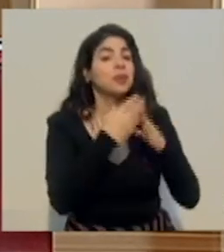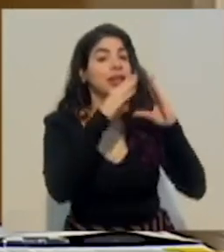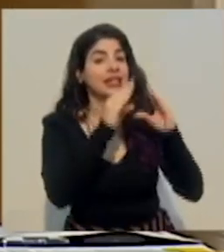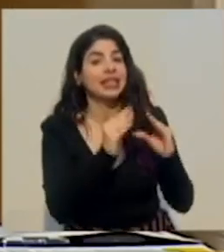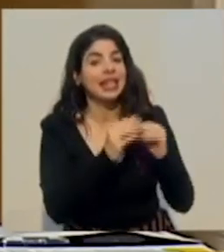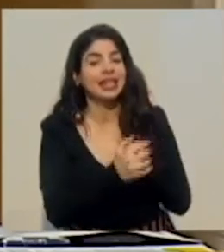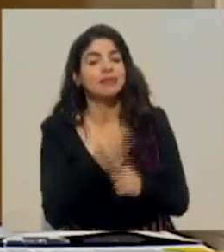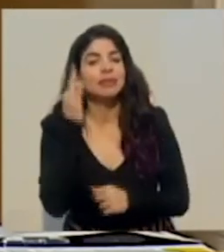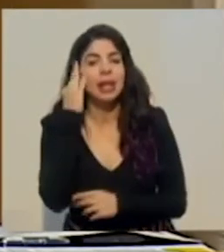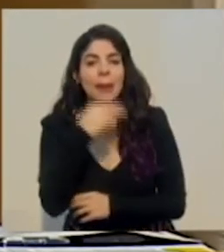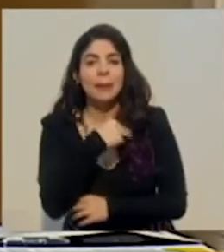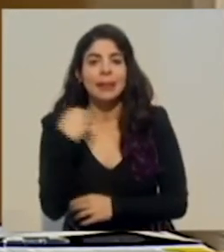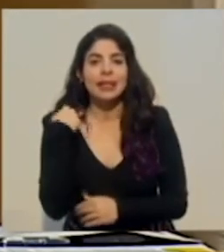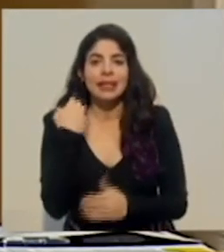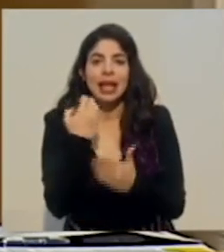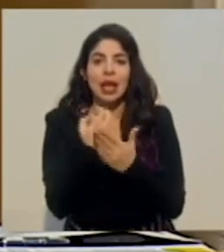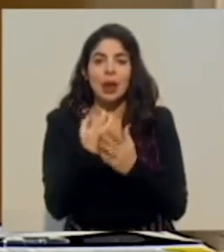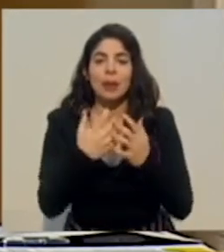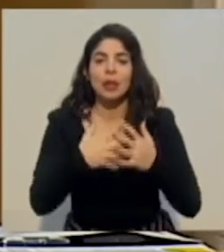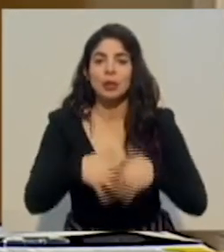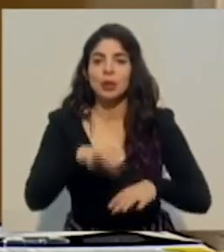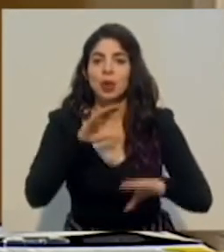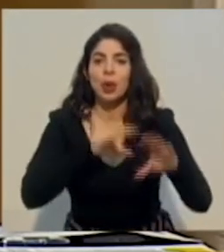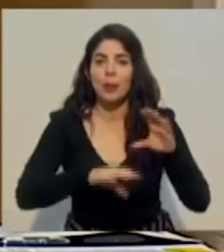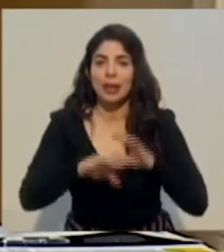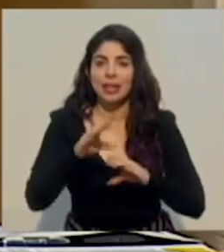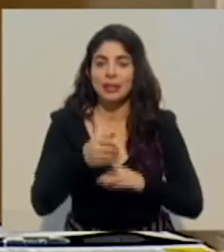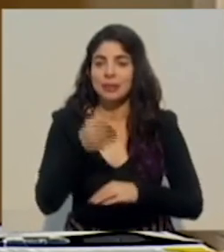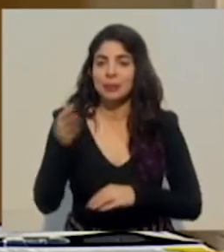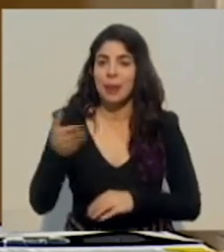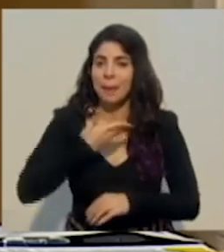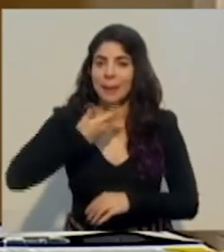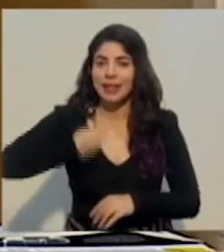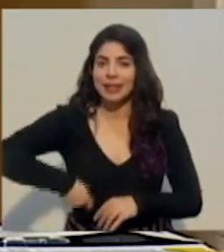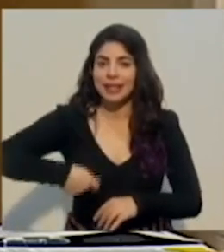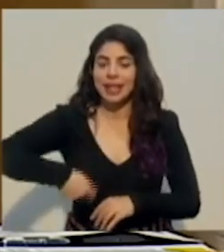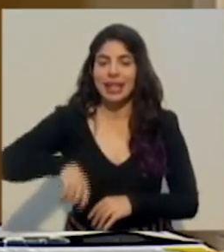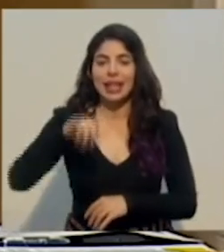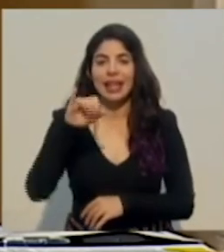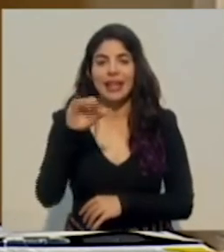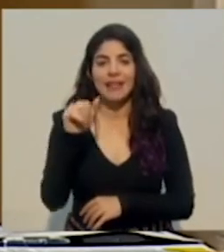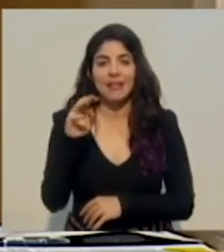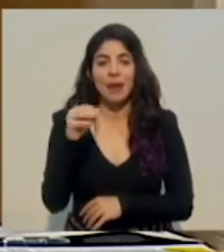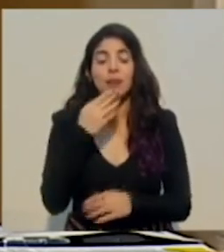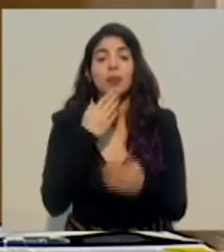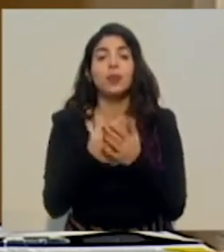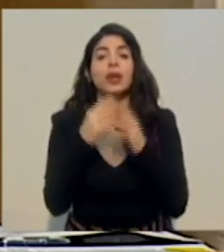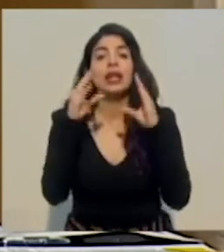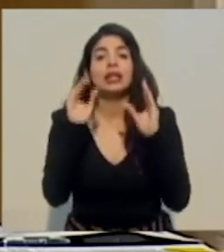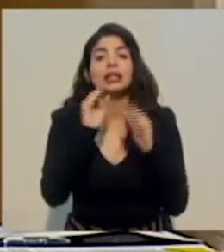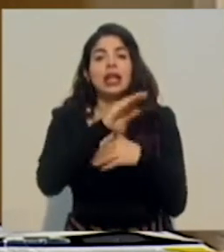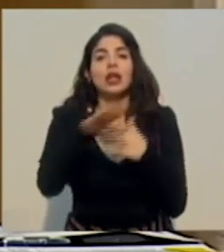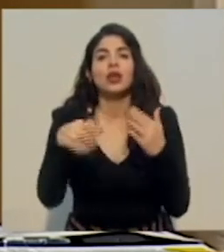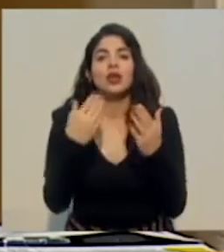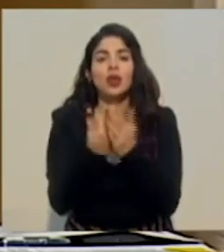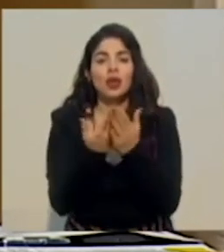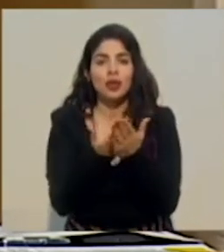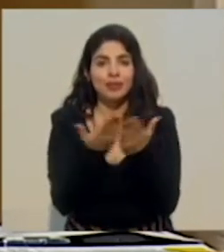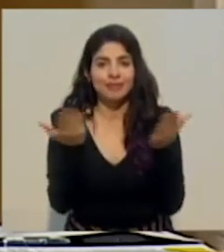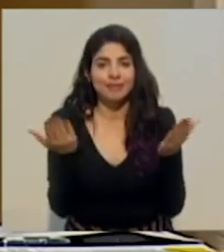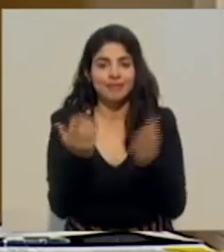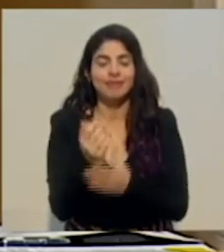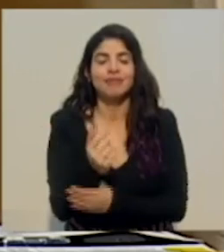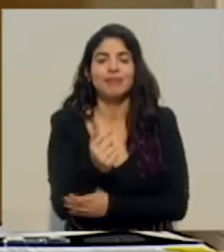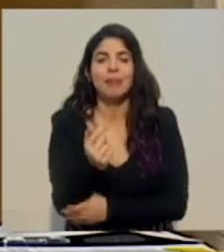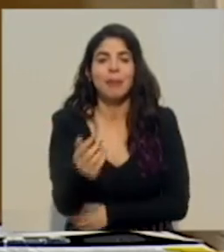Ministra de Economía, Industria y Comercio, señora Presidenta Ejecutiva del IFAM. Muy buenas tardes a todos y a todas presentes